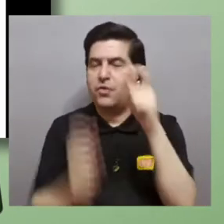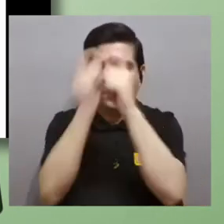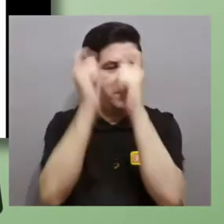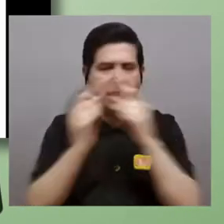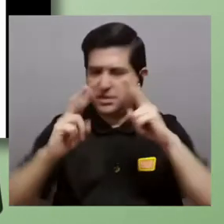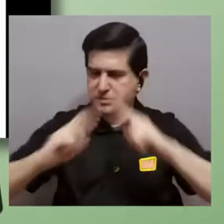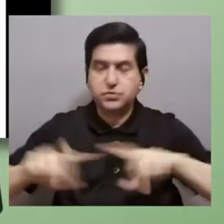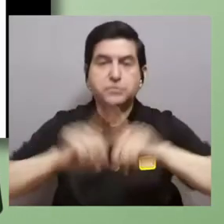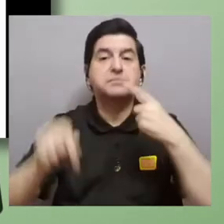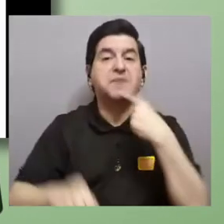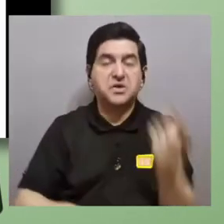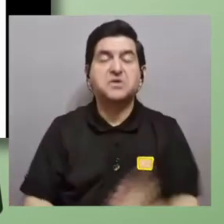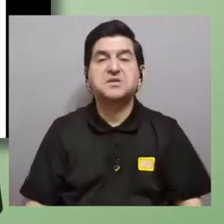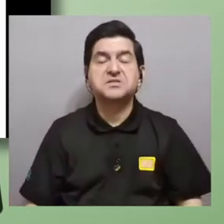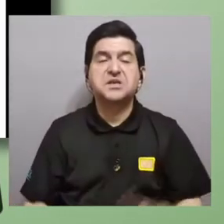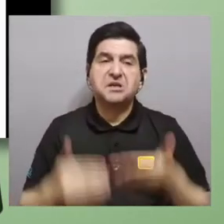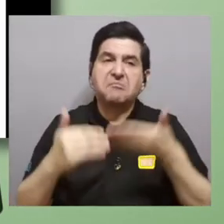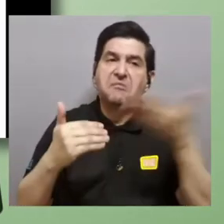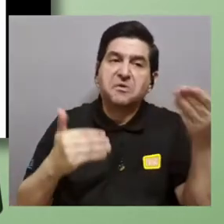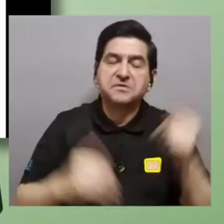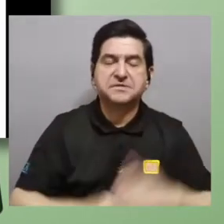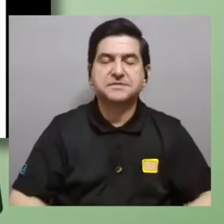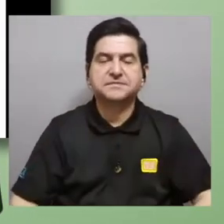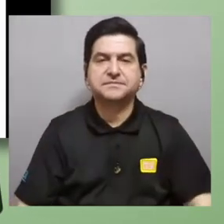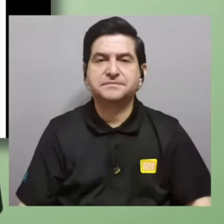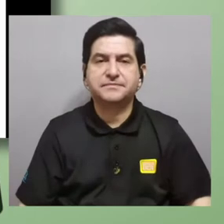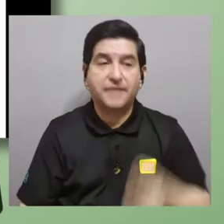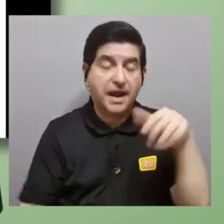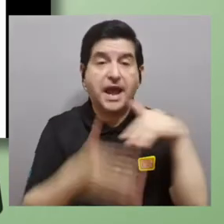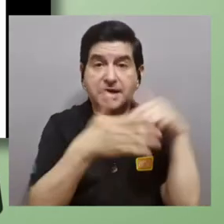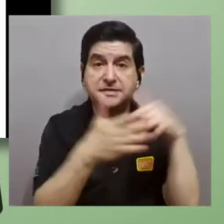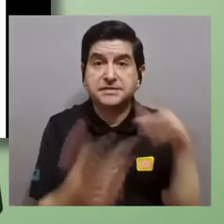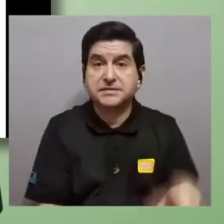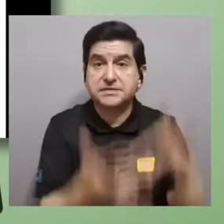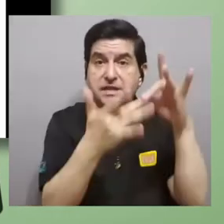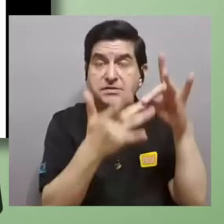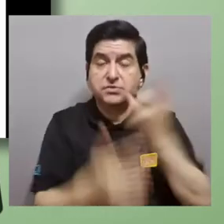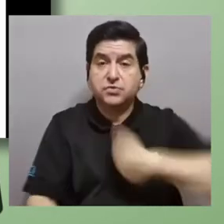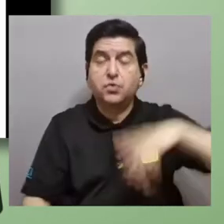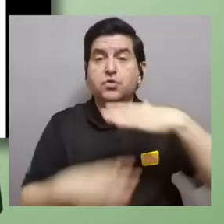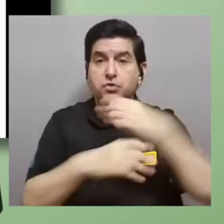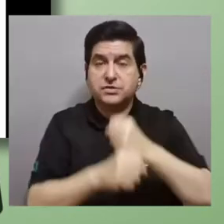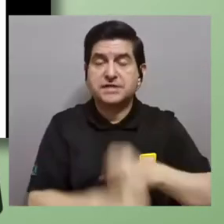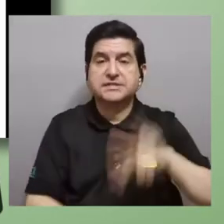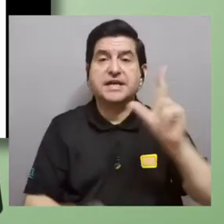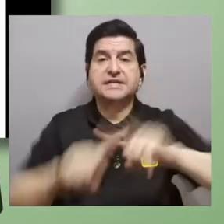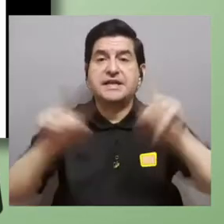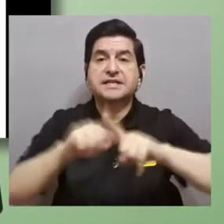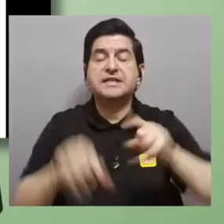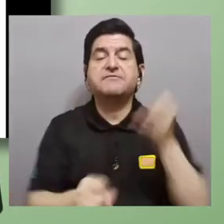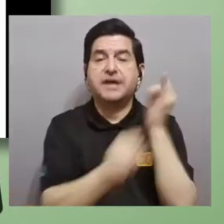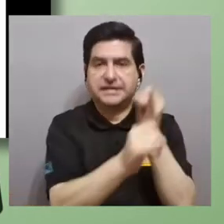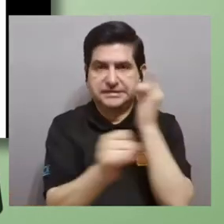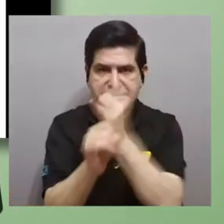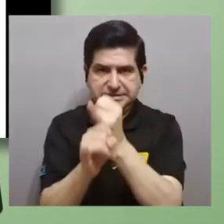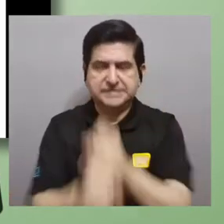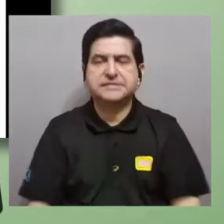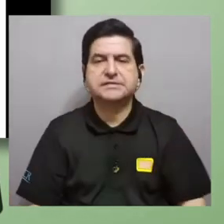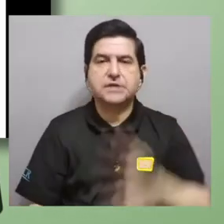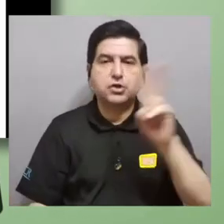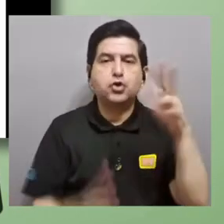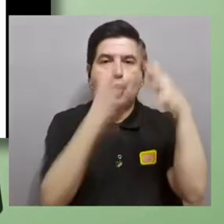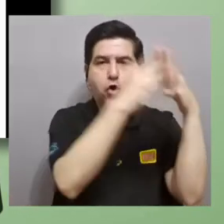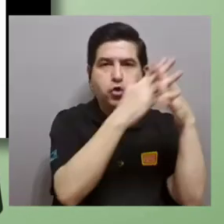entrar en estos detalles pero quería mencionarles un par de cositas este estudio particular nosotros lo hicimos en tres diferentes instituciones